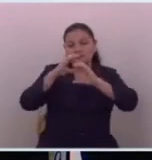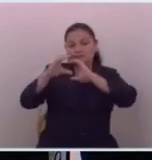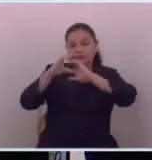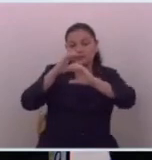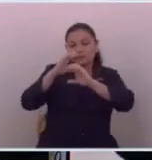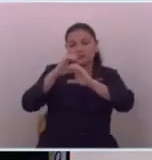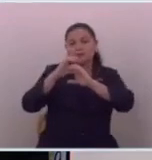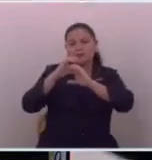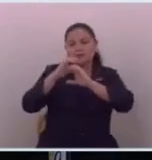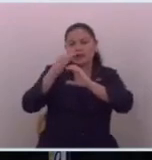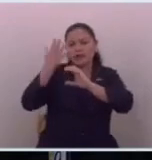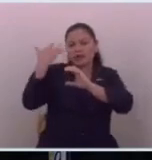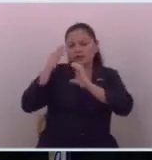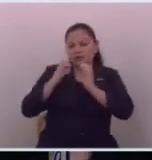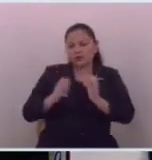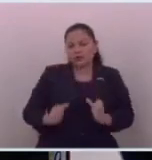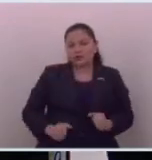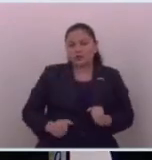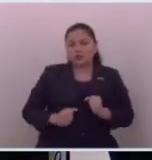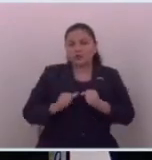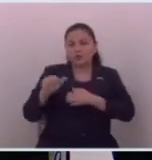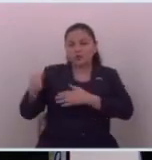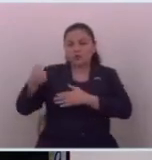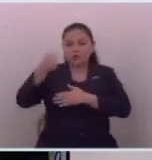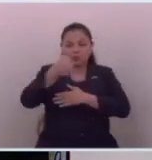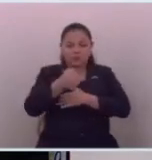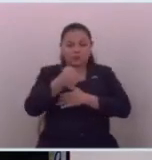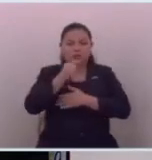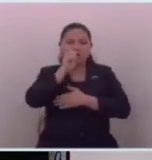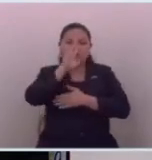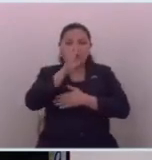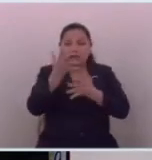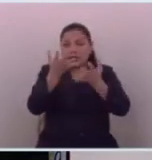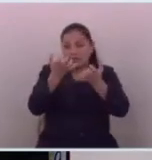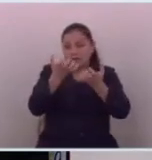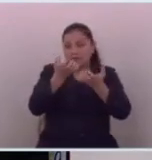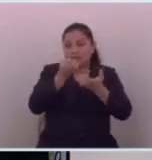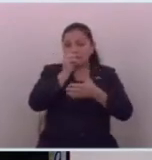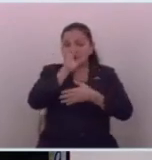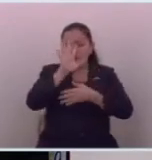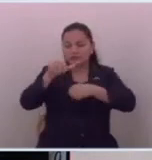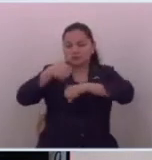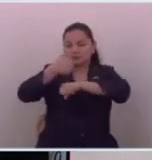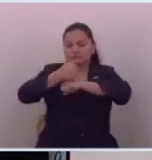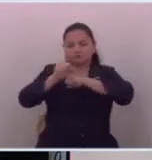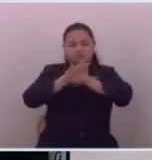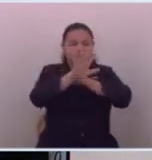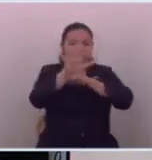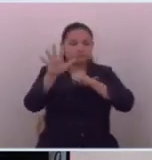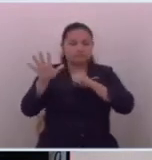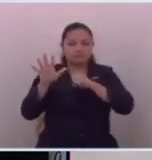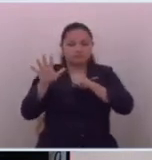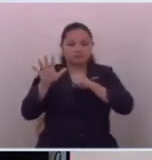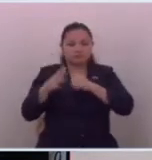de comunicación desde los gobiernos de turno para que digan lo que quieren poner en las noticias